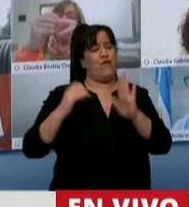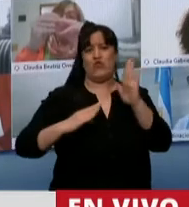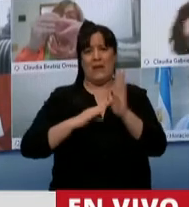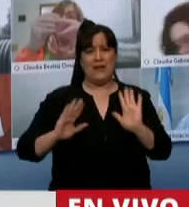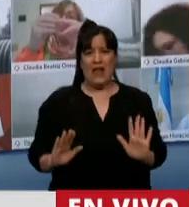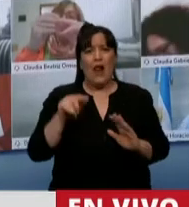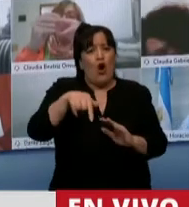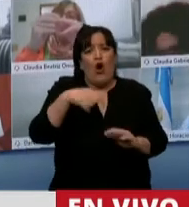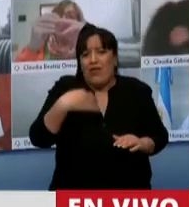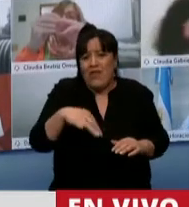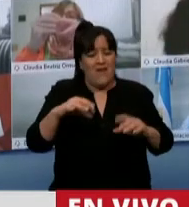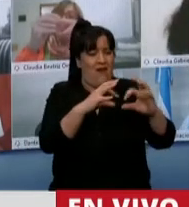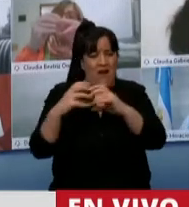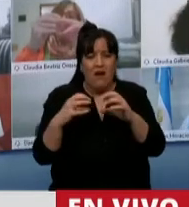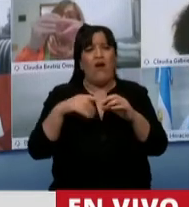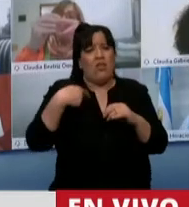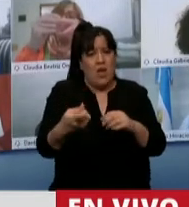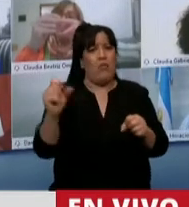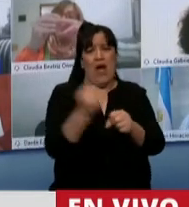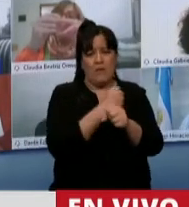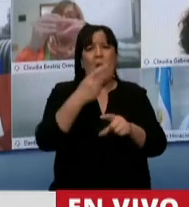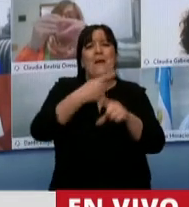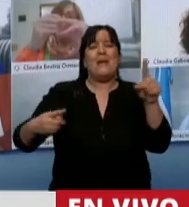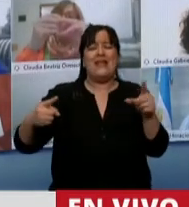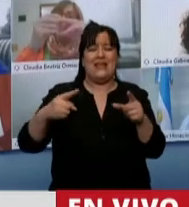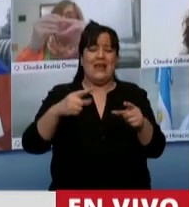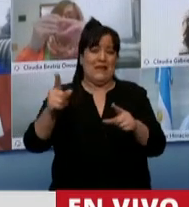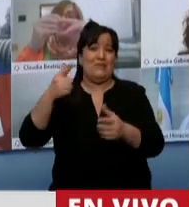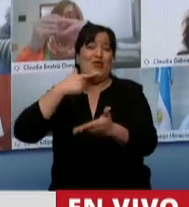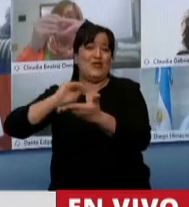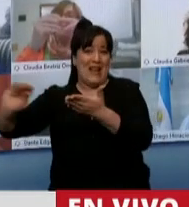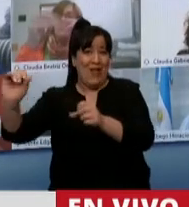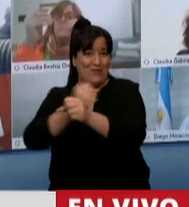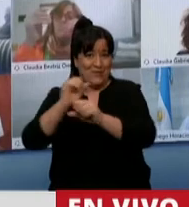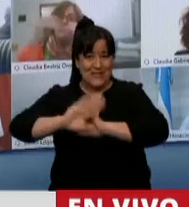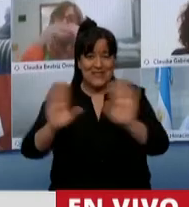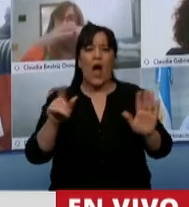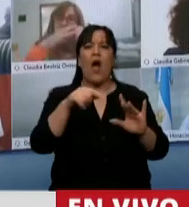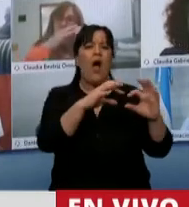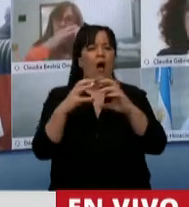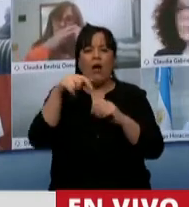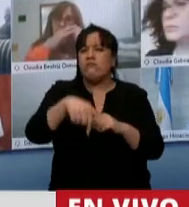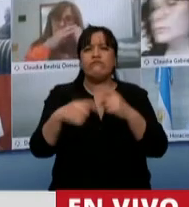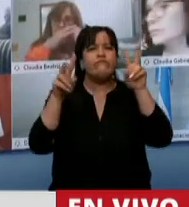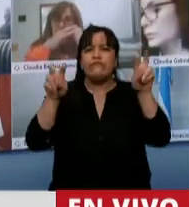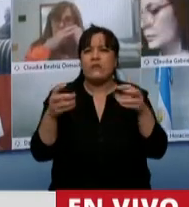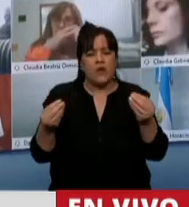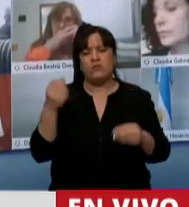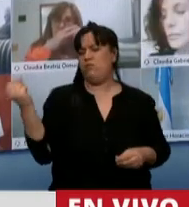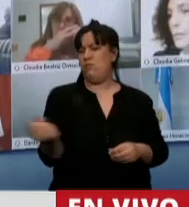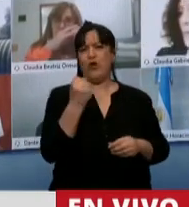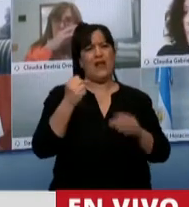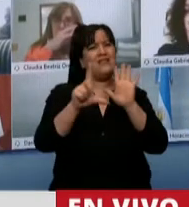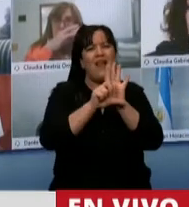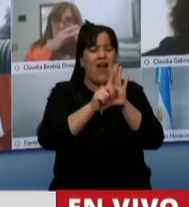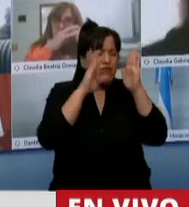Que hoy tratemos y aprobemos esta media sanción que viene del Senado que implica tratar una parte importante de